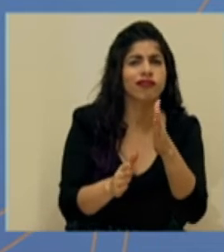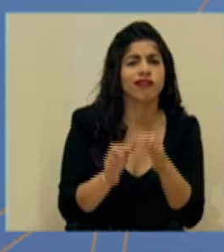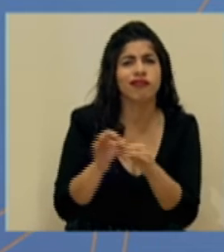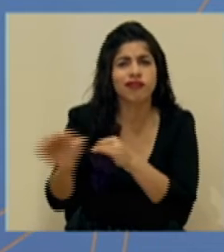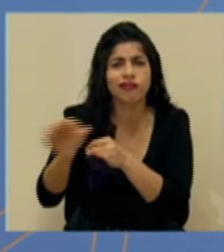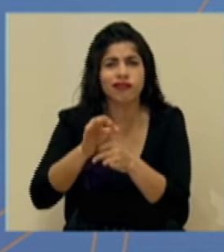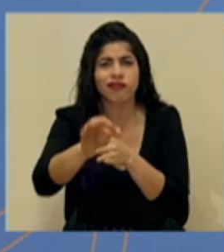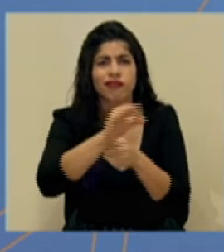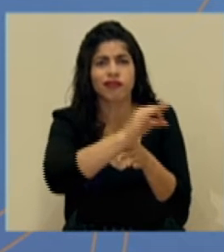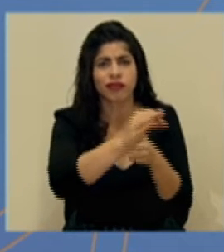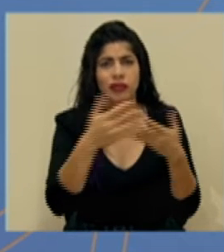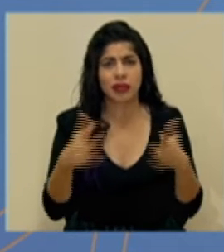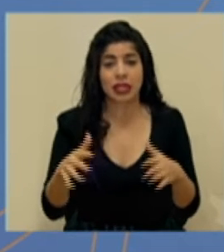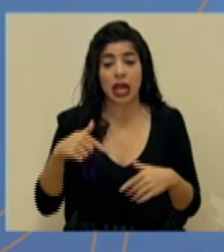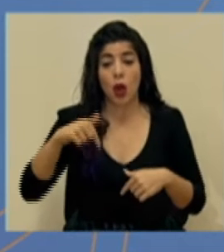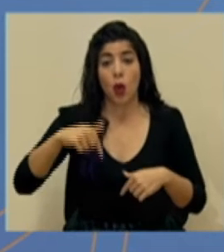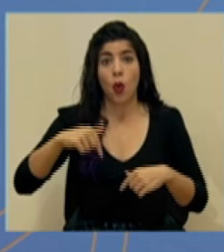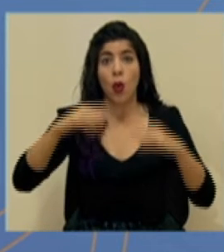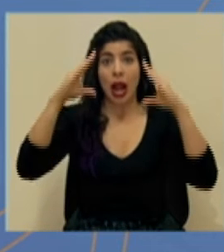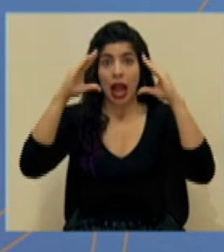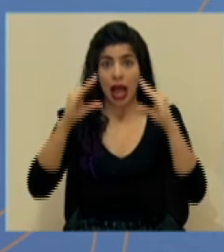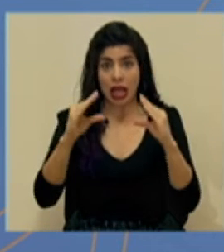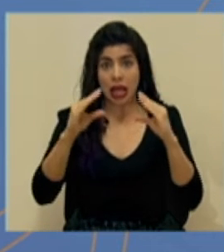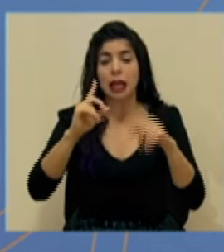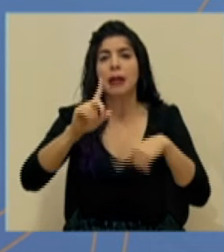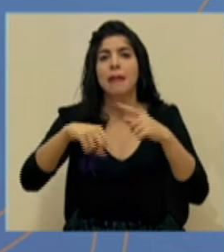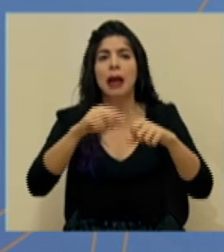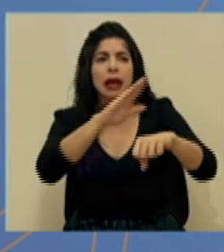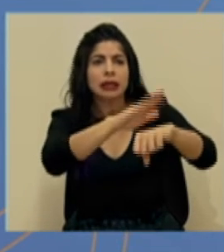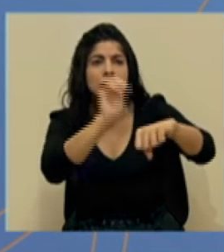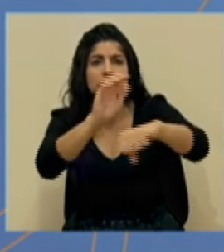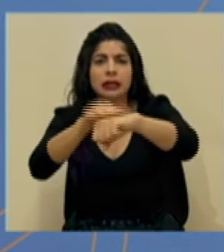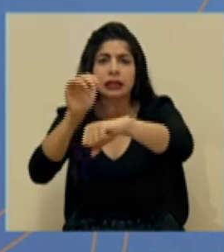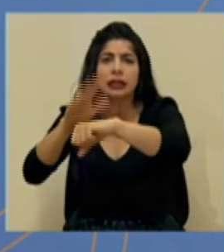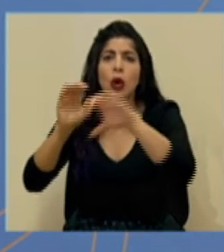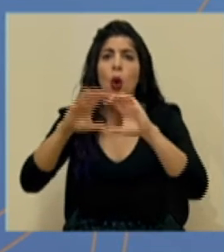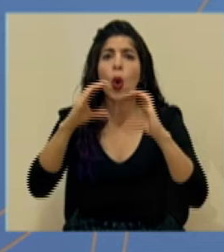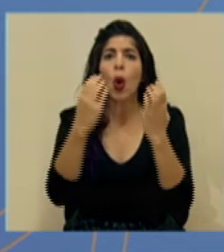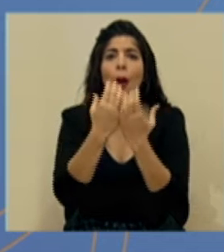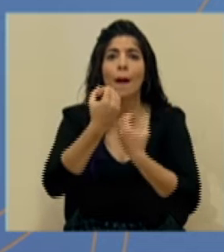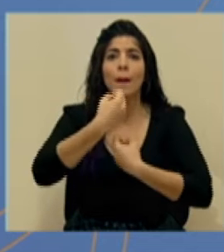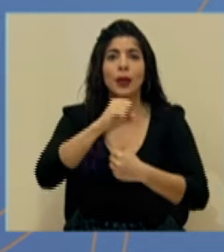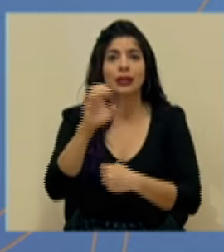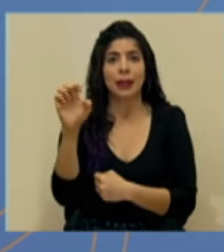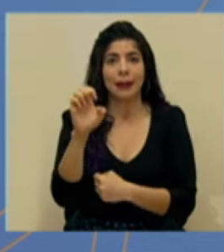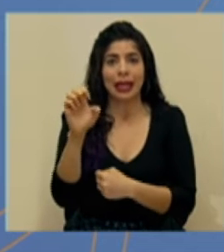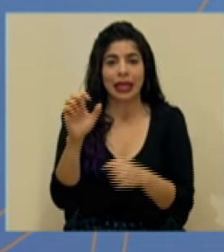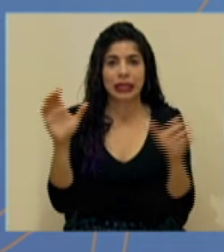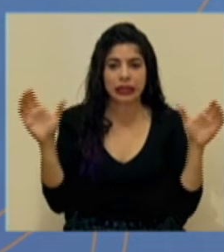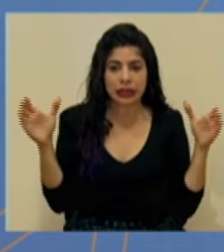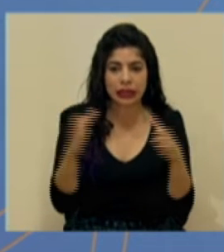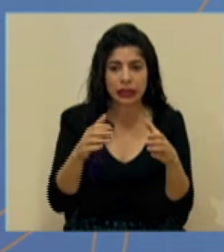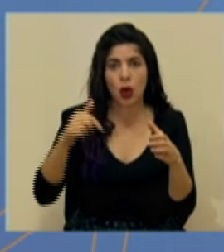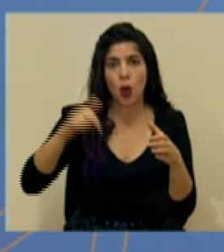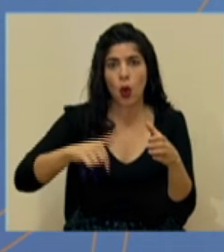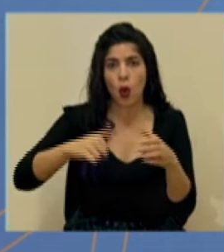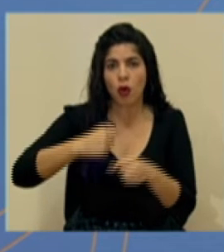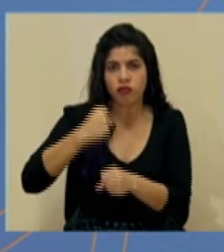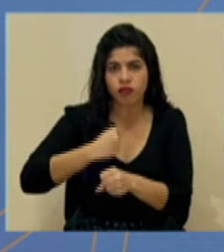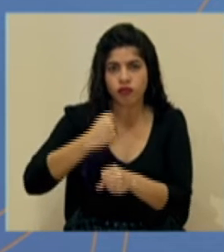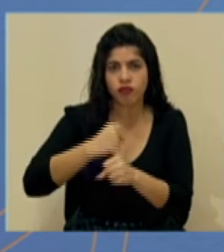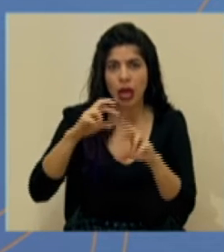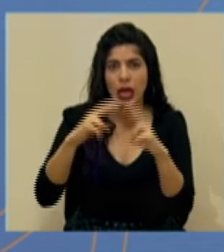En horas de la tarde, estaremos haciendo el llamado a los comités municipales de emergencia para que hoy mismo realicen su sesión de